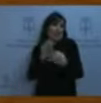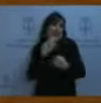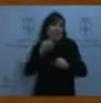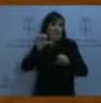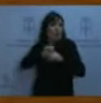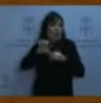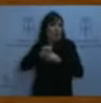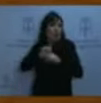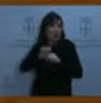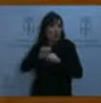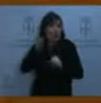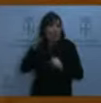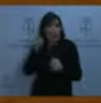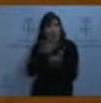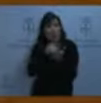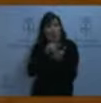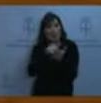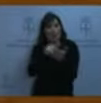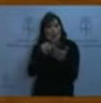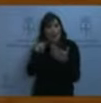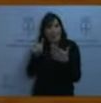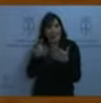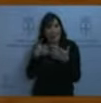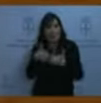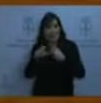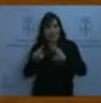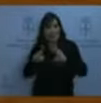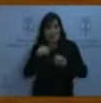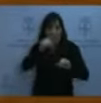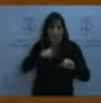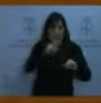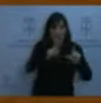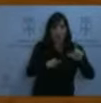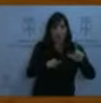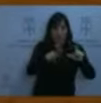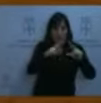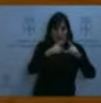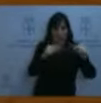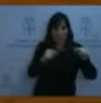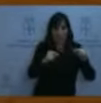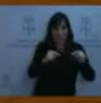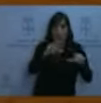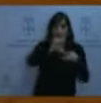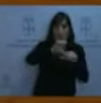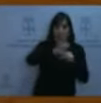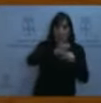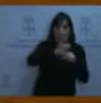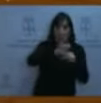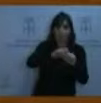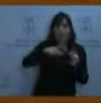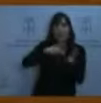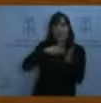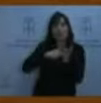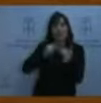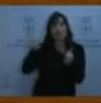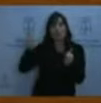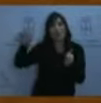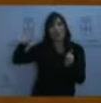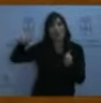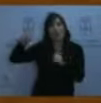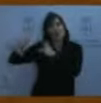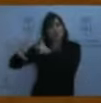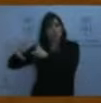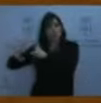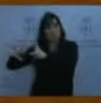asturiano echaba gasolina en su coche, los impuestos iban al País Vasco. Y después, con los cálculos, cuando se les cedió